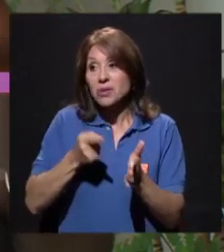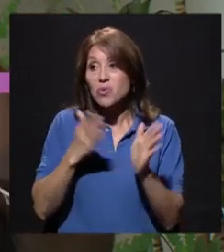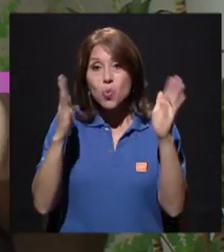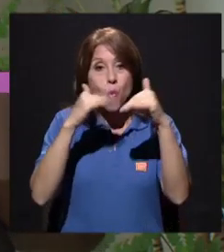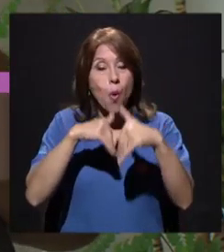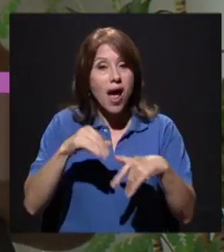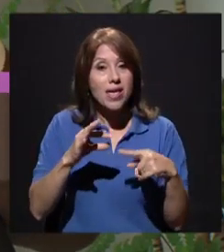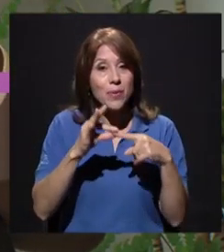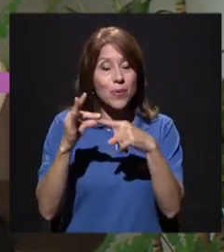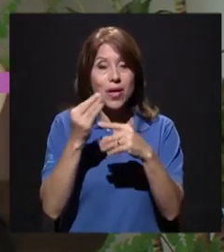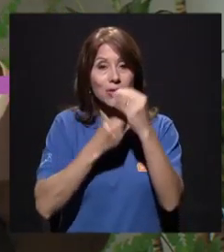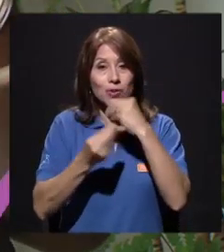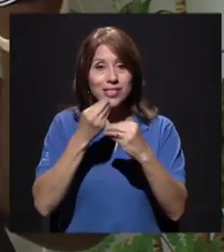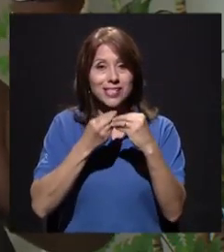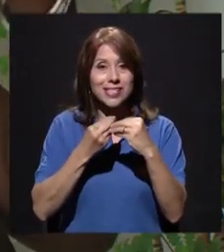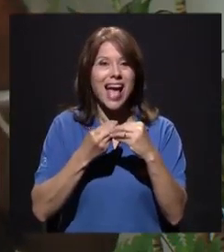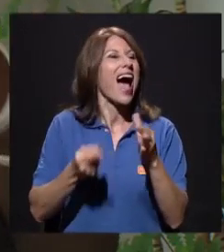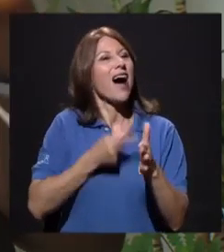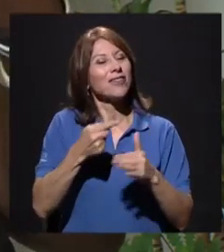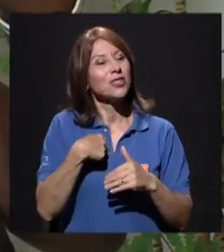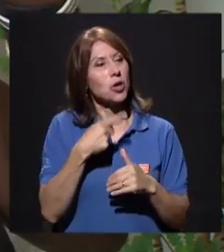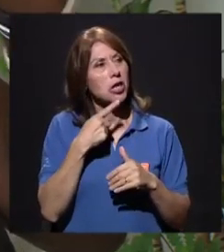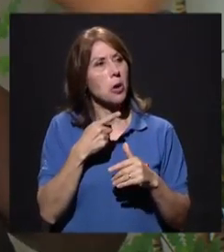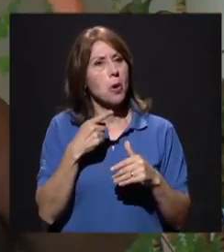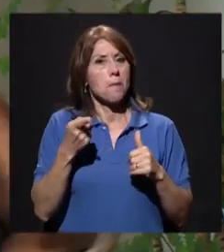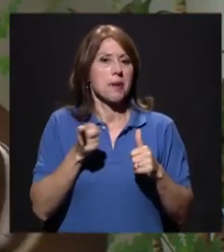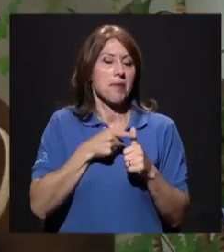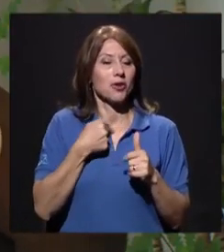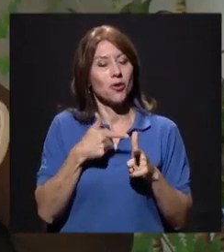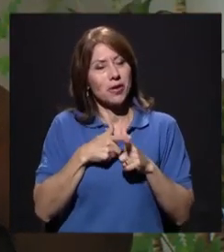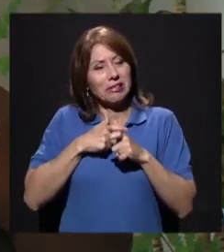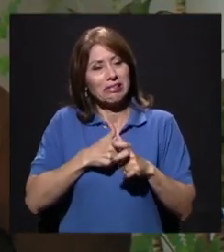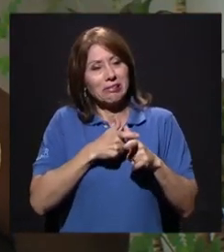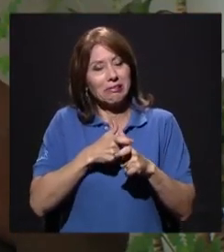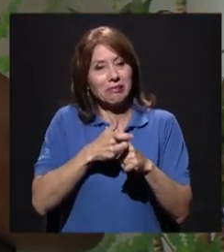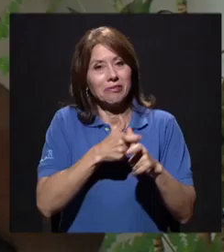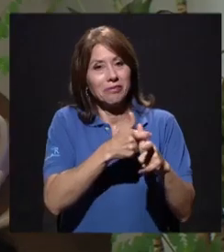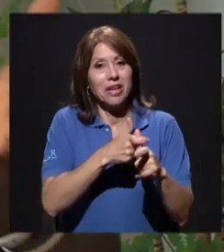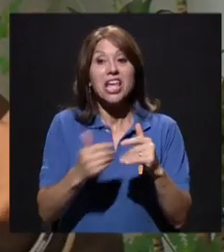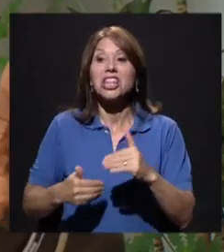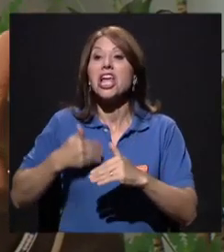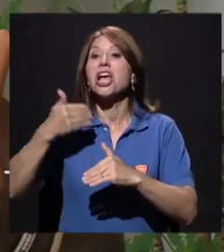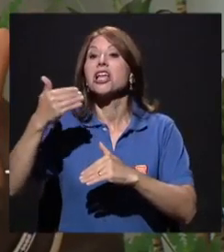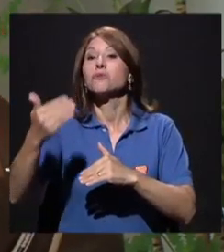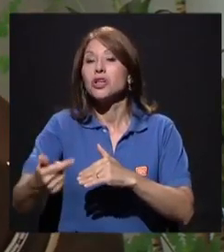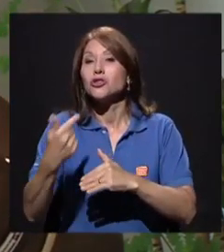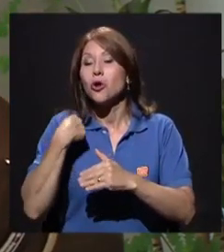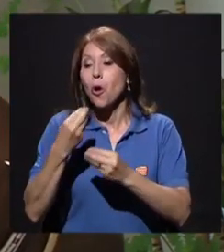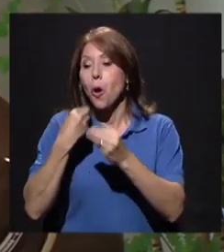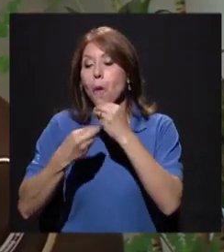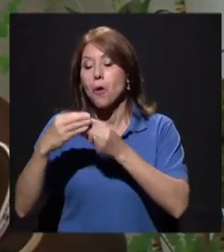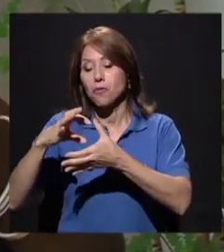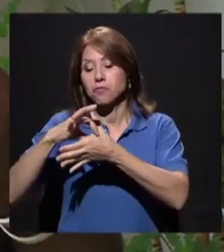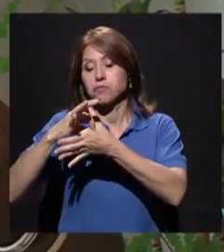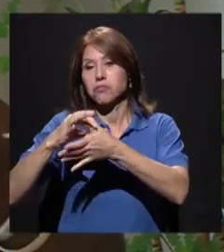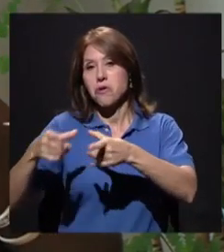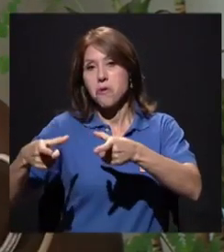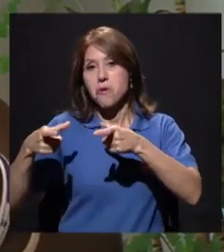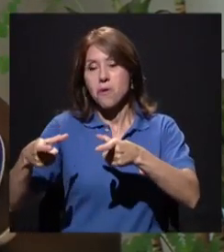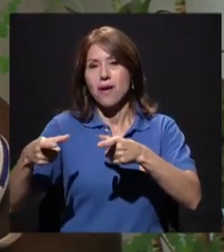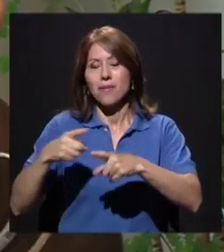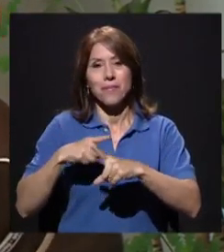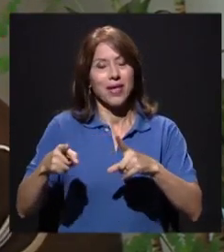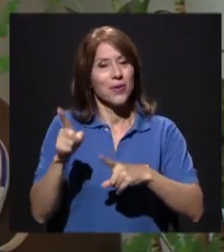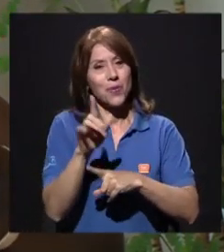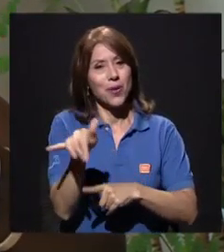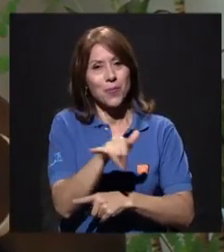Entonces a veces, bueno, yo ir a correr más tarde me como la chuleta que me traigo, me como todo, pero no voy a rendir igual. Entonces son cositas que